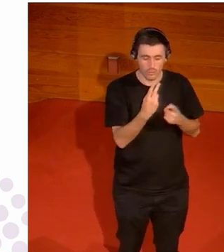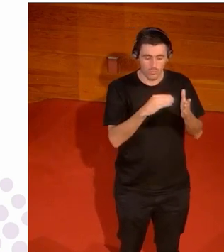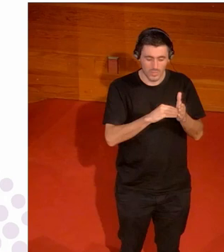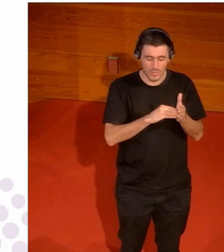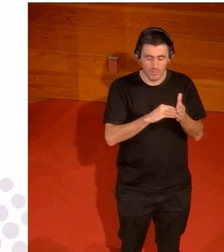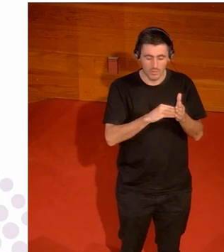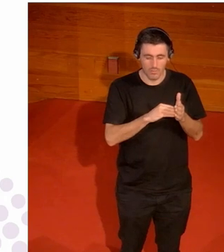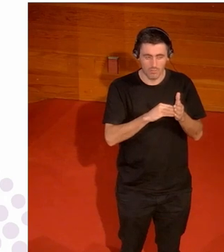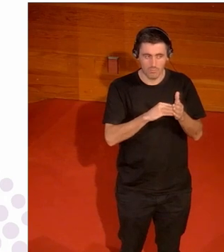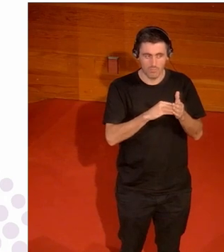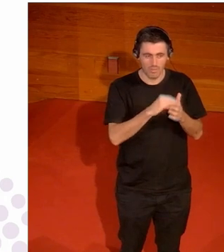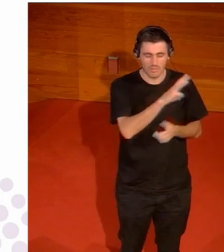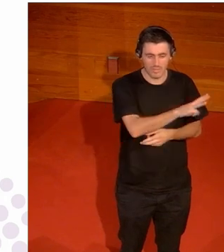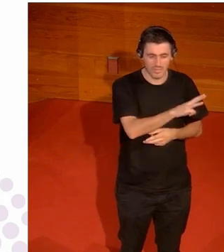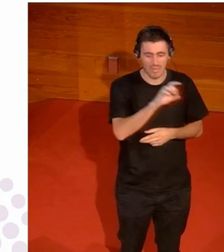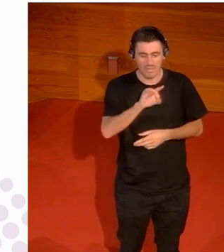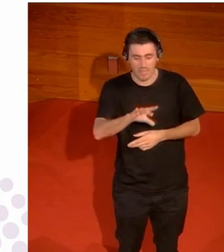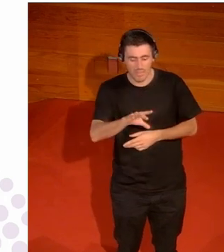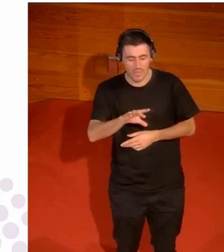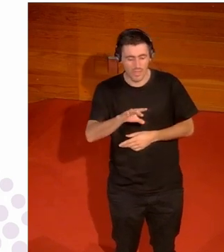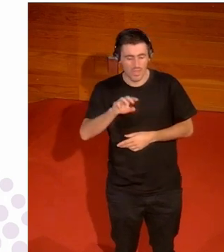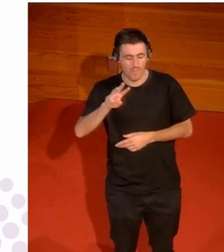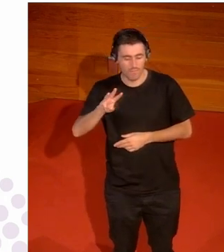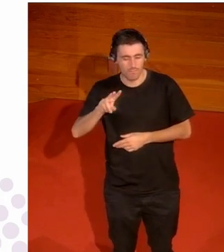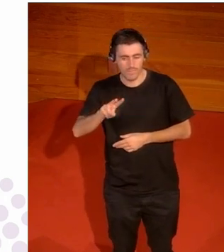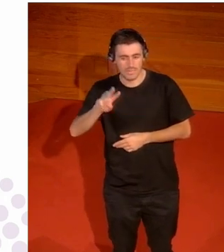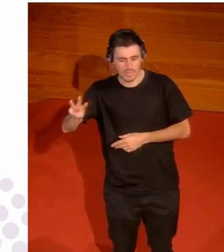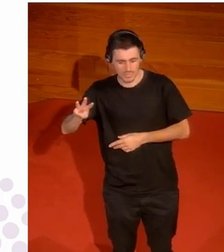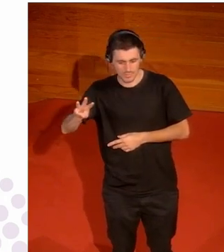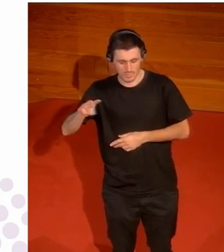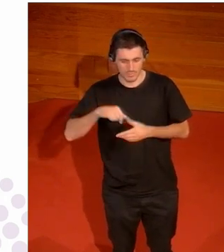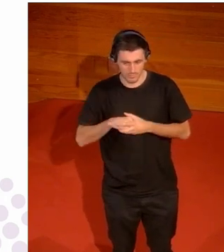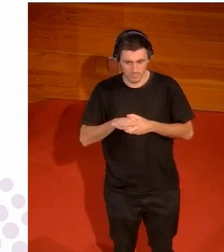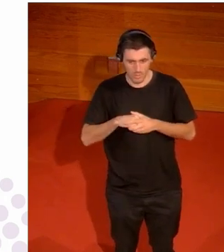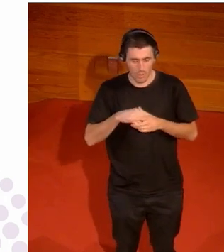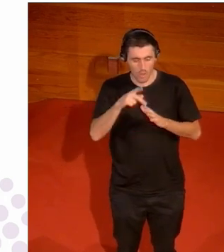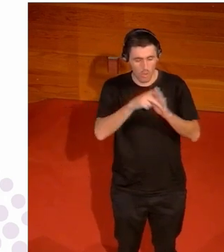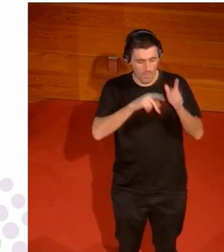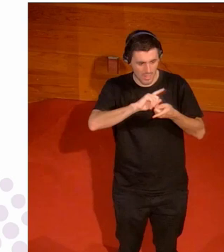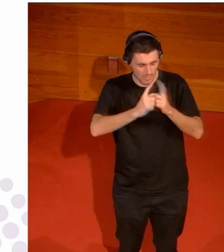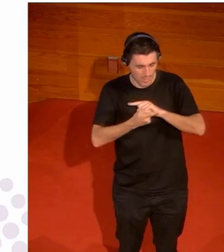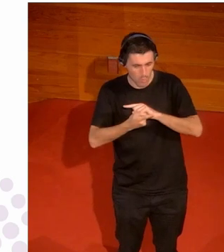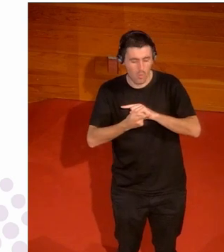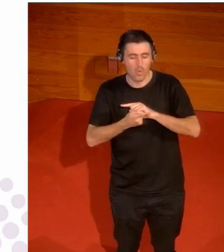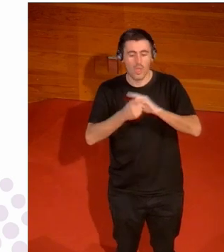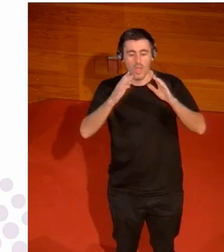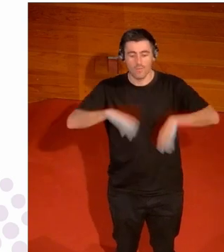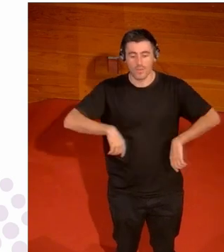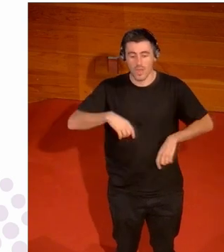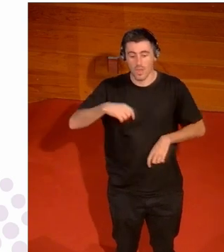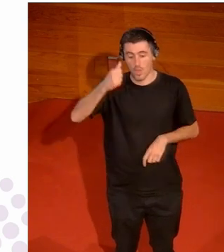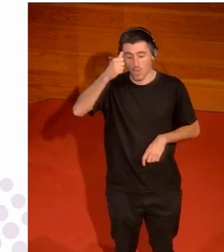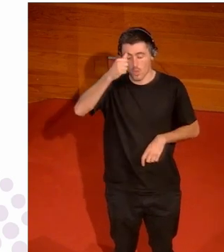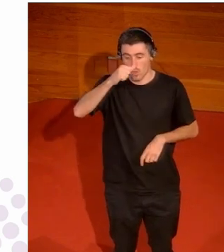sobre este asunto de aquellos aquellos hombres que sienten que son mujeres que han nacido en un cuerpo equivocado y